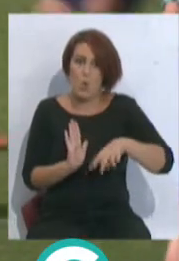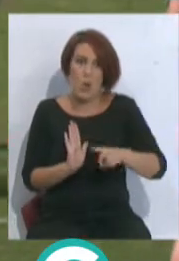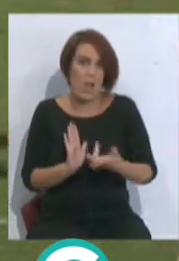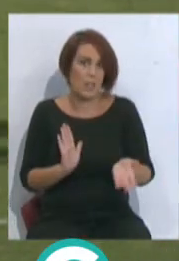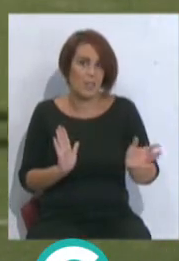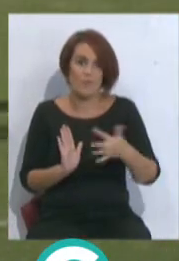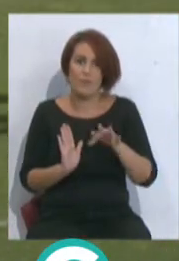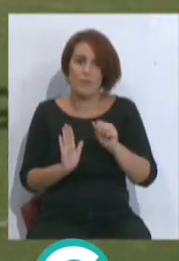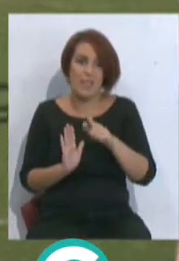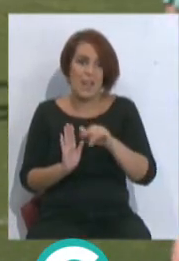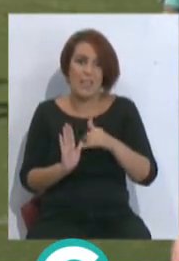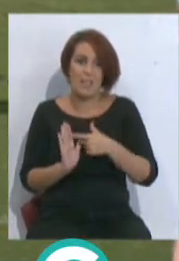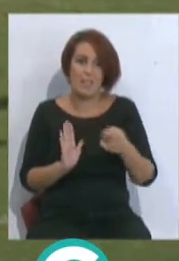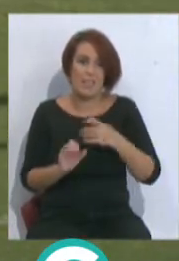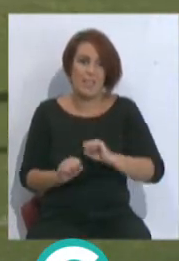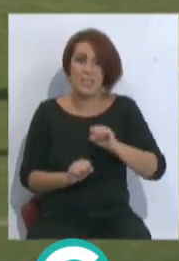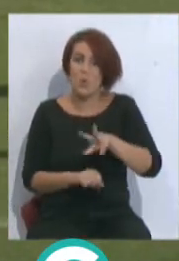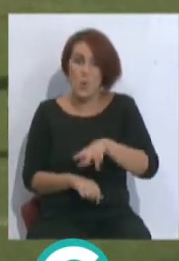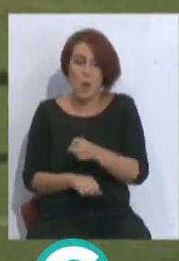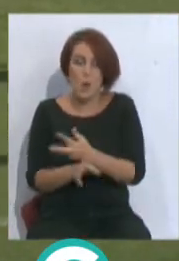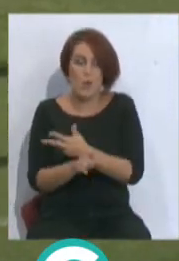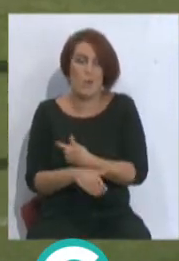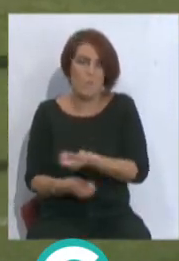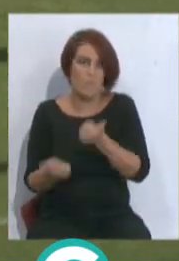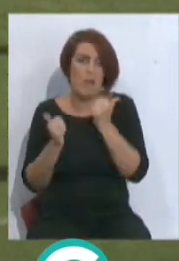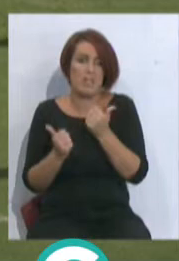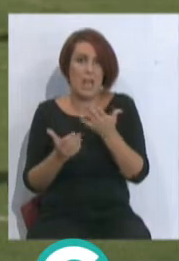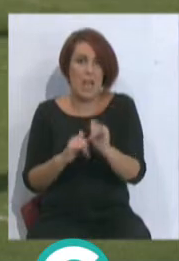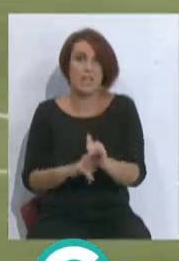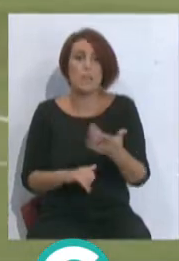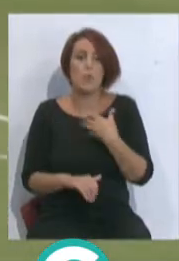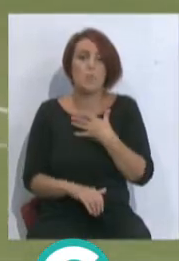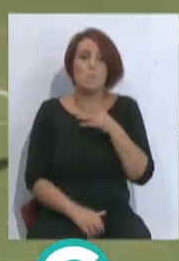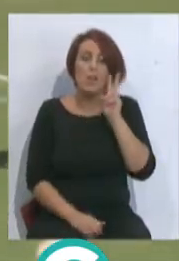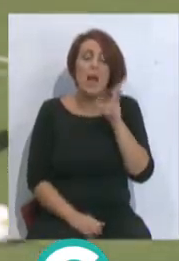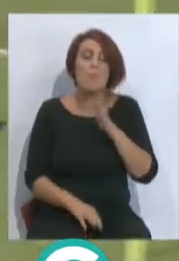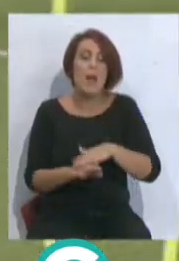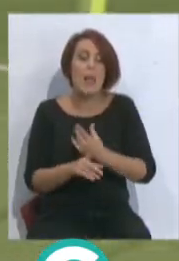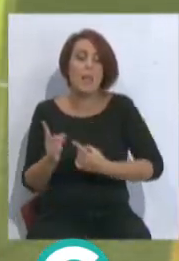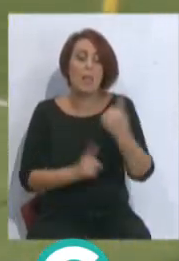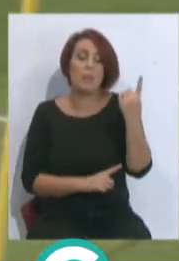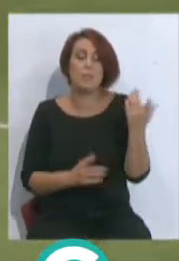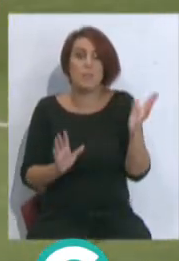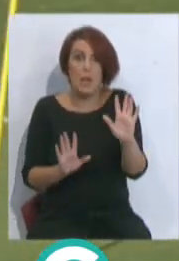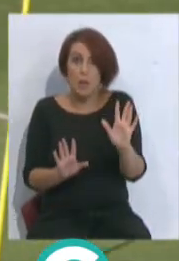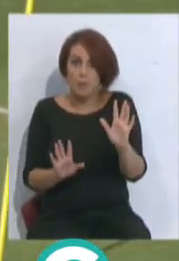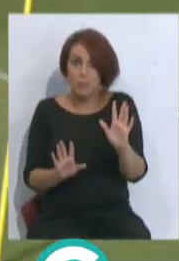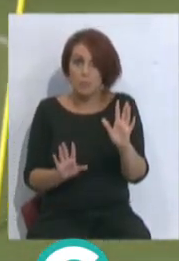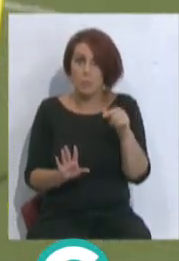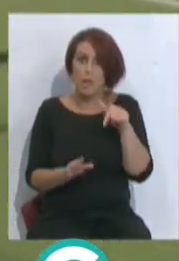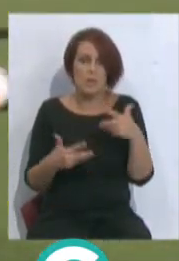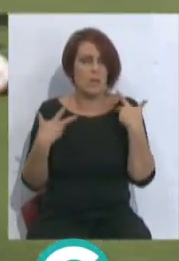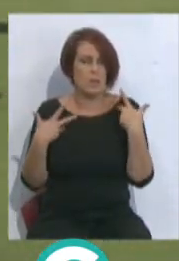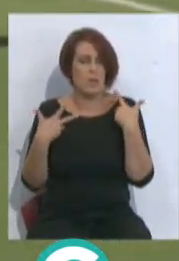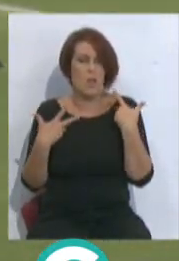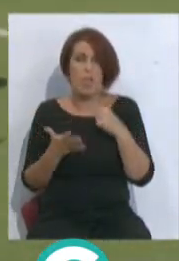Fali no lo sacaba yo nunca de la defensa. Y me ha tenido más jugadores. Yo lo veía para una ocasión, para un partido determinado, pero ahí se sufre